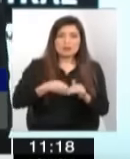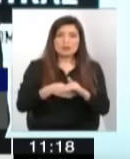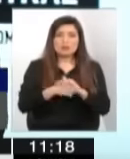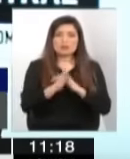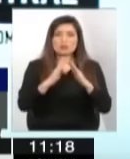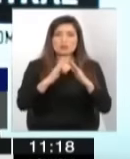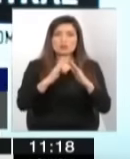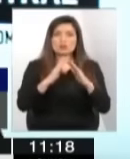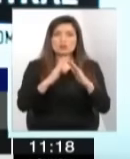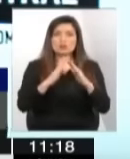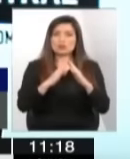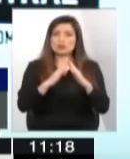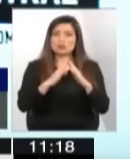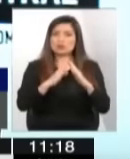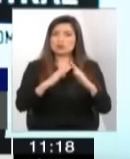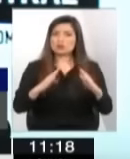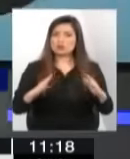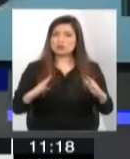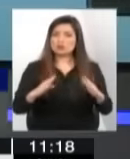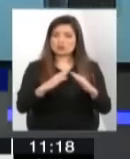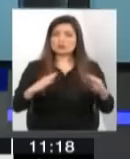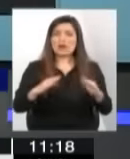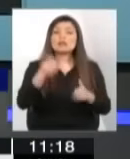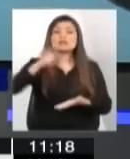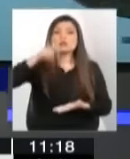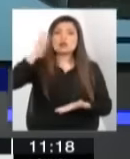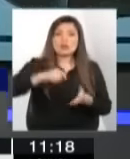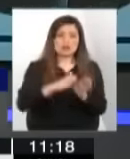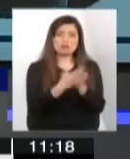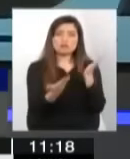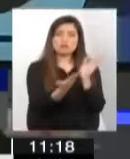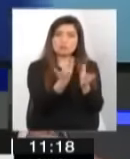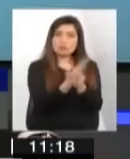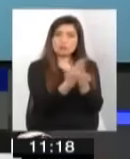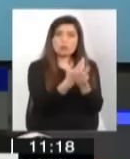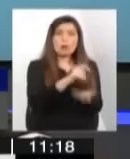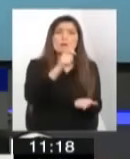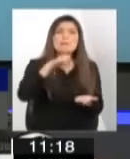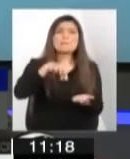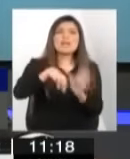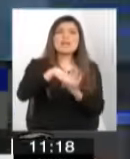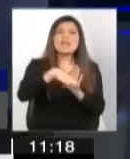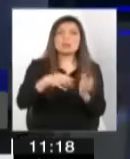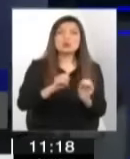cuando un expediente lleva una letra P, ¿qué significa? Educación cívica y ya estamos de vuelta.